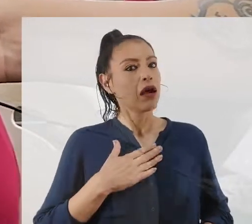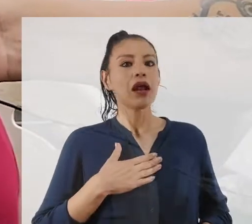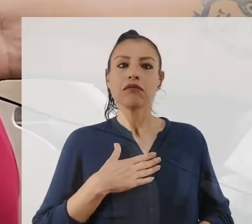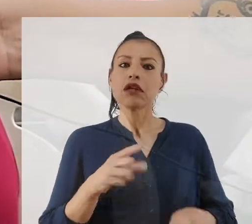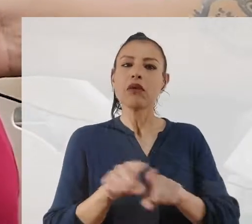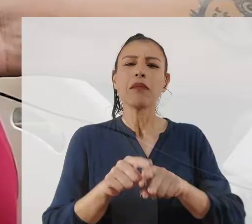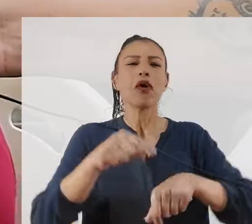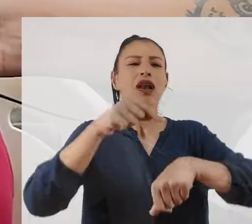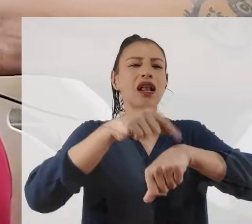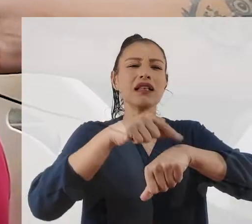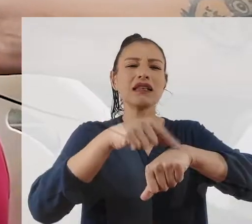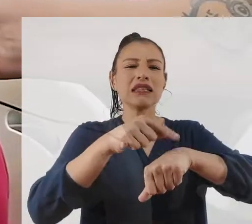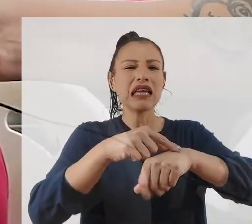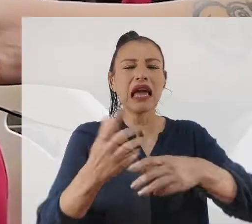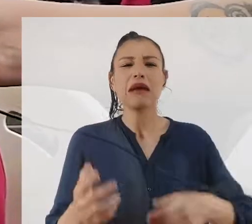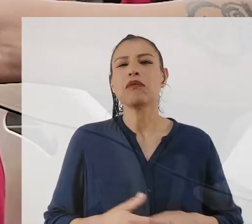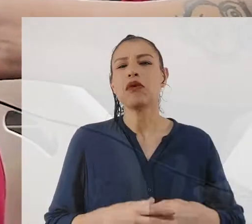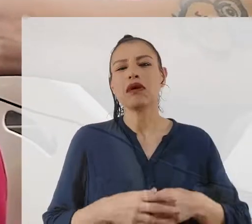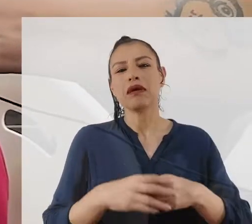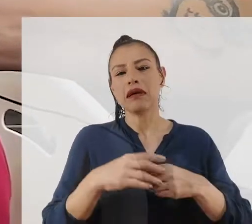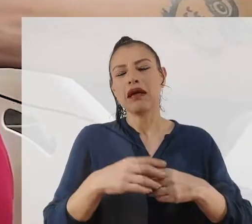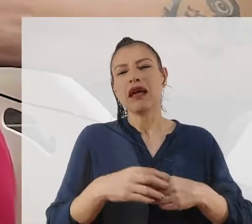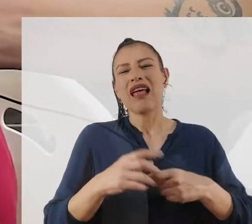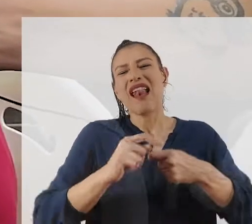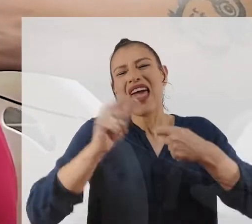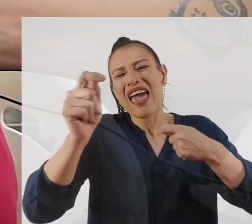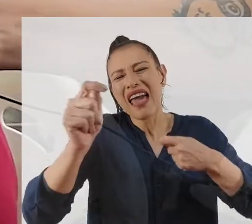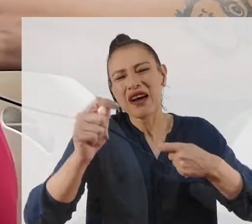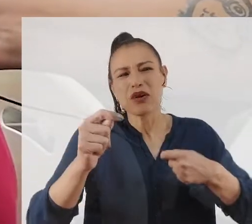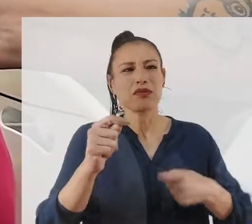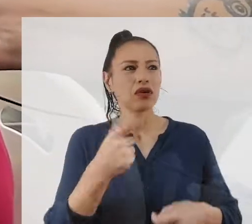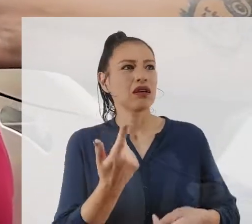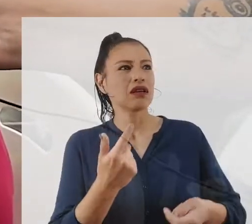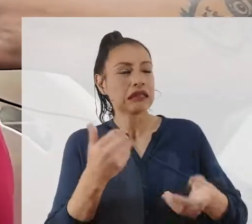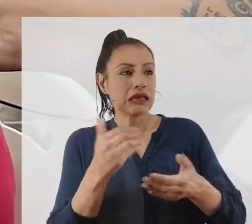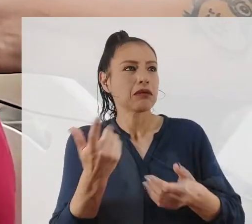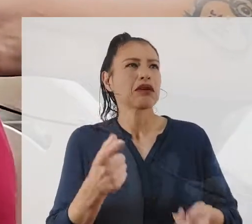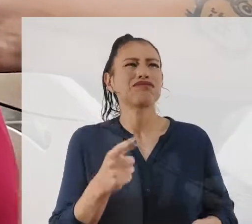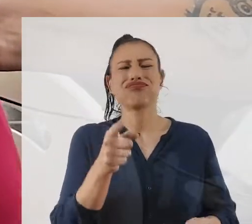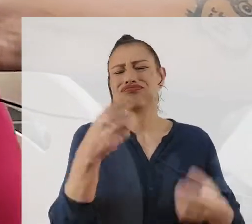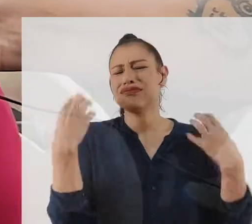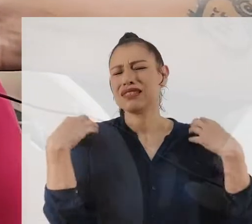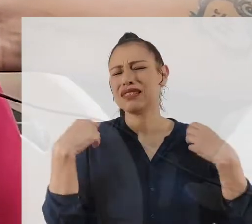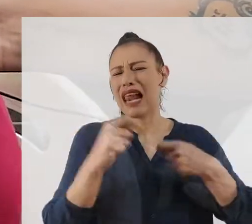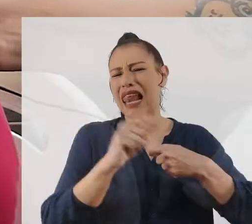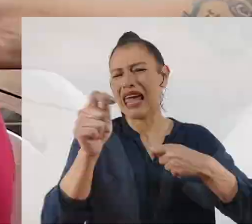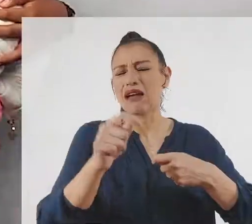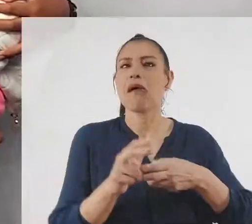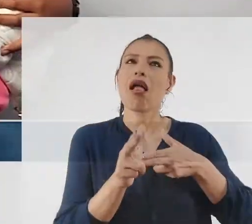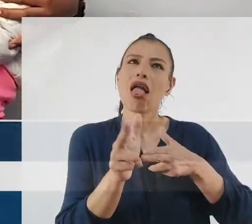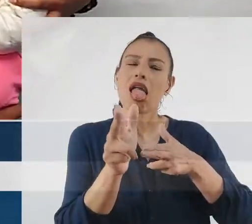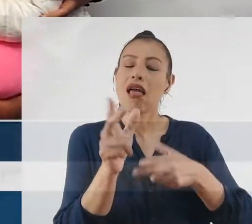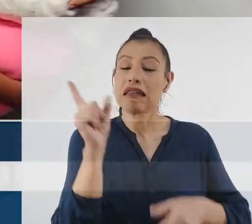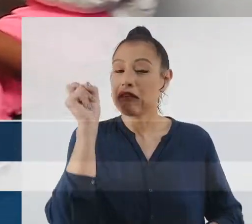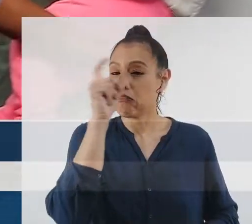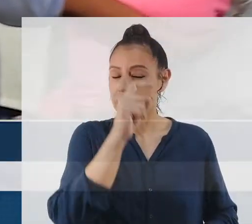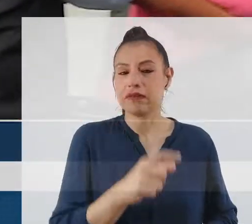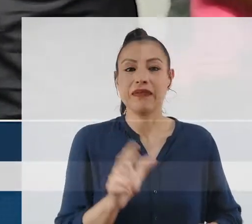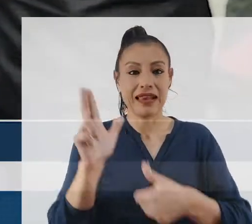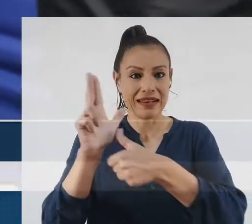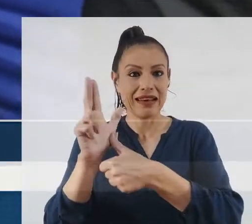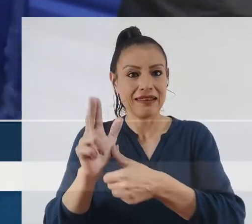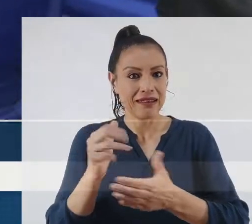porque por el tiempo, no más que nada, y más cerca, porque para ir allá es muy lejos también, por el mismo tráfico. RENIEC